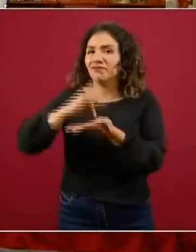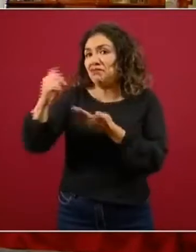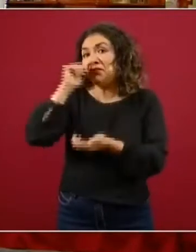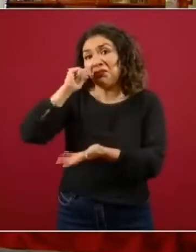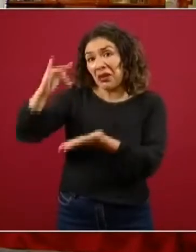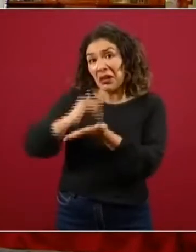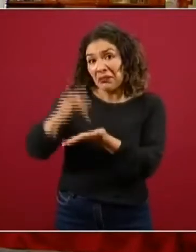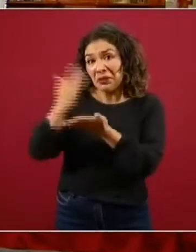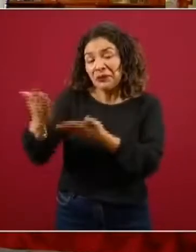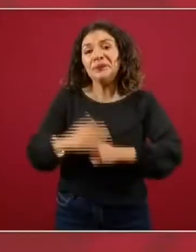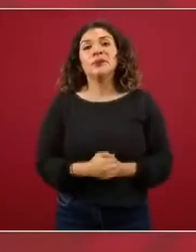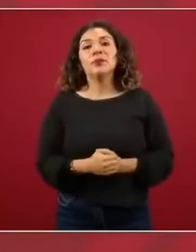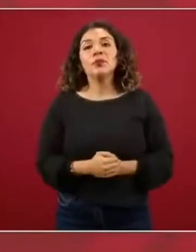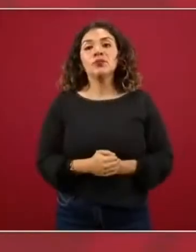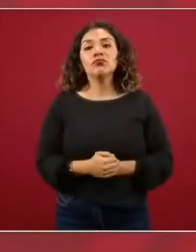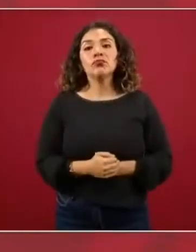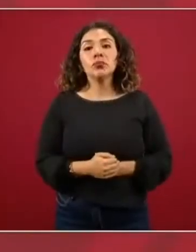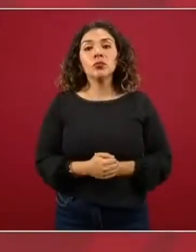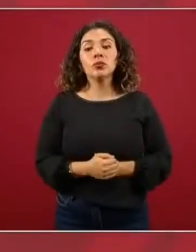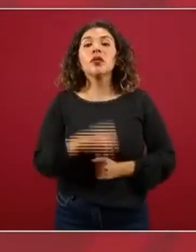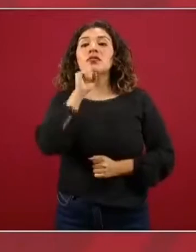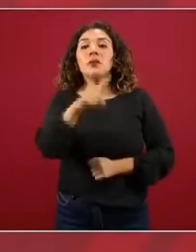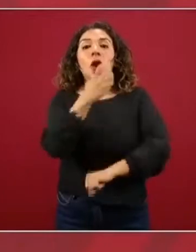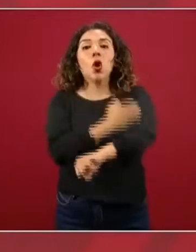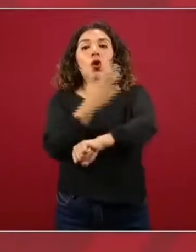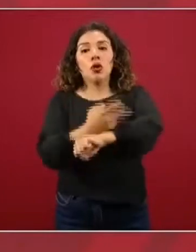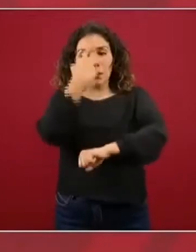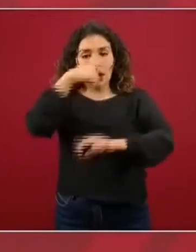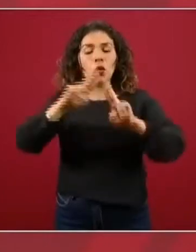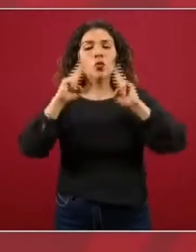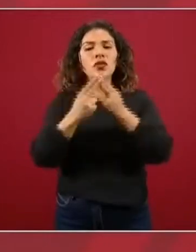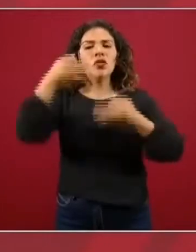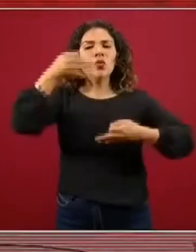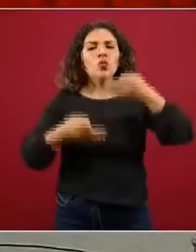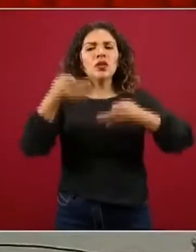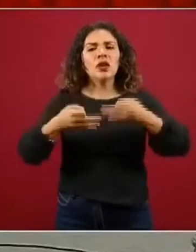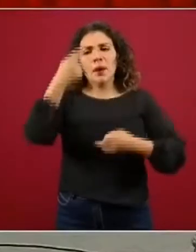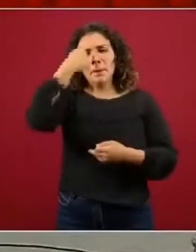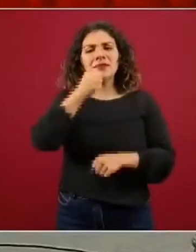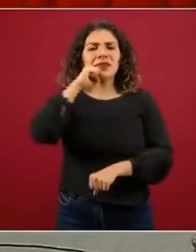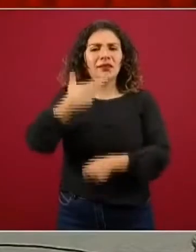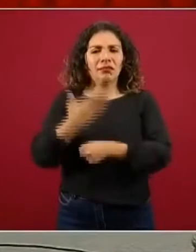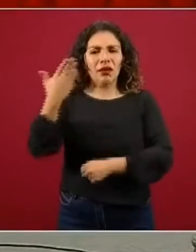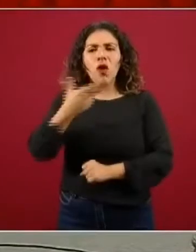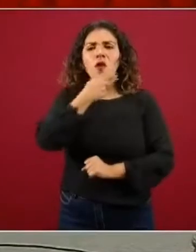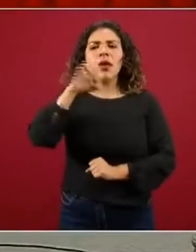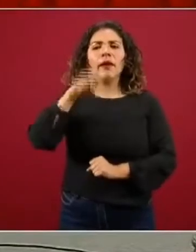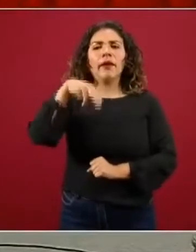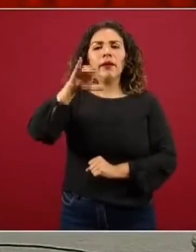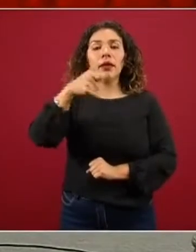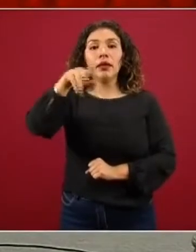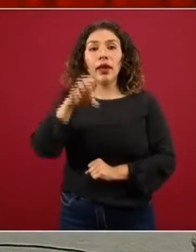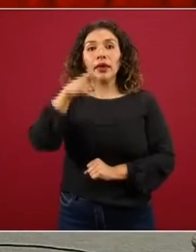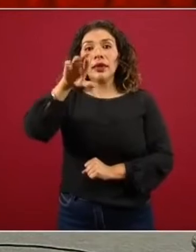Y el coordinador de la unidad jurídica de la Secretaría, Enrique Quirós.